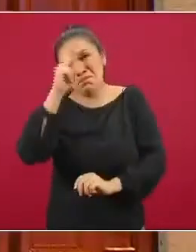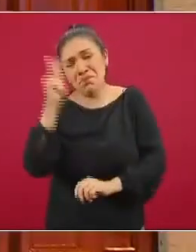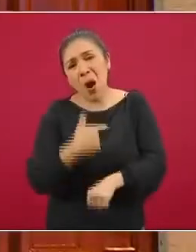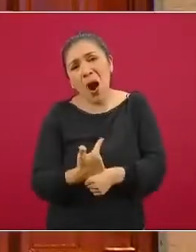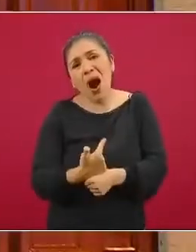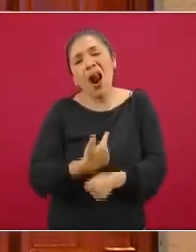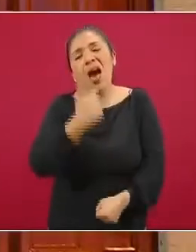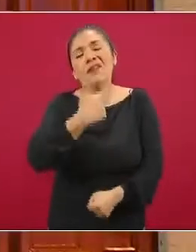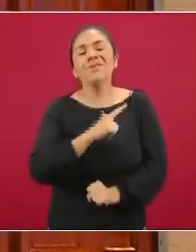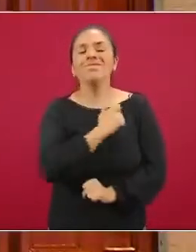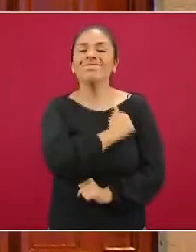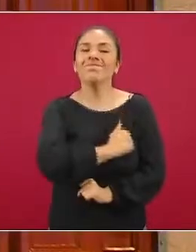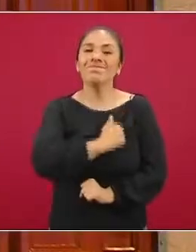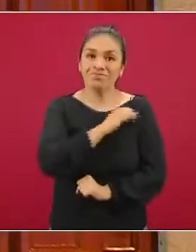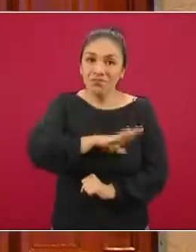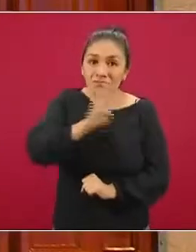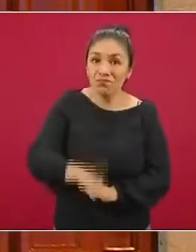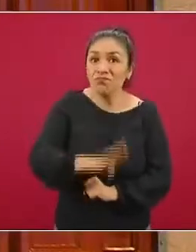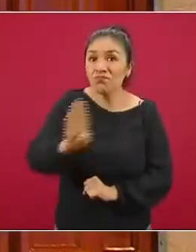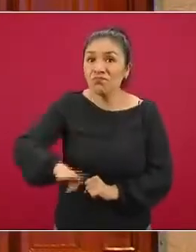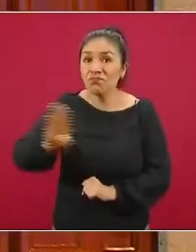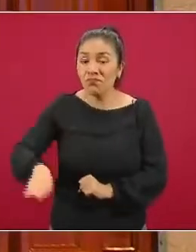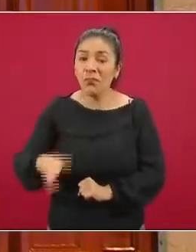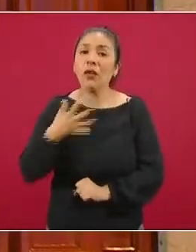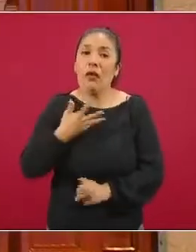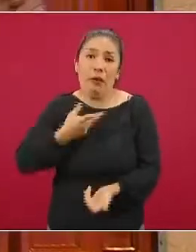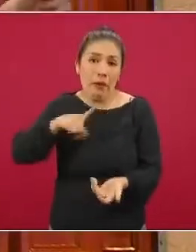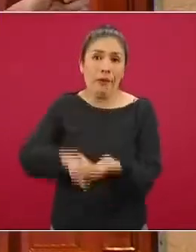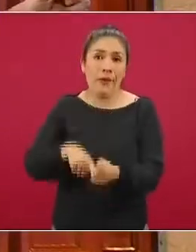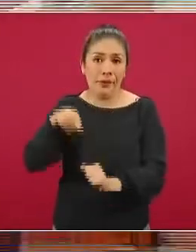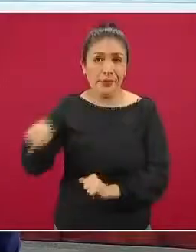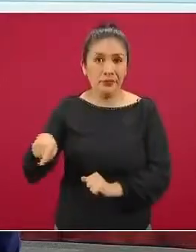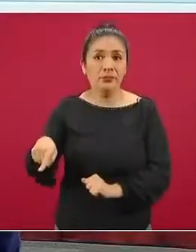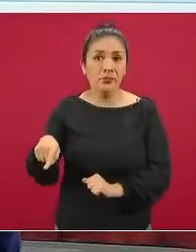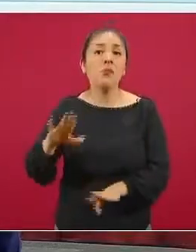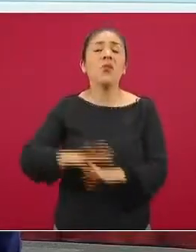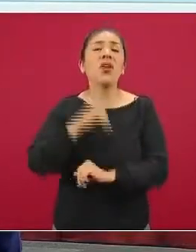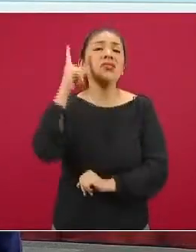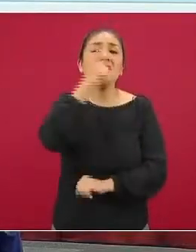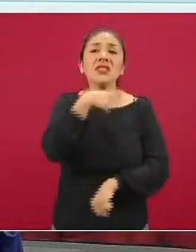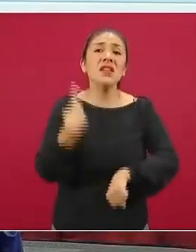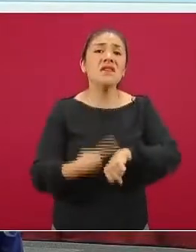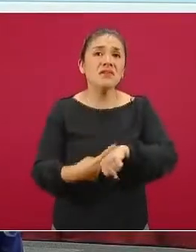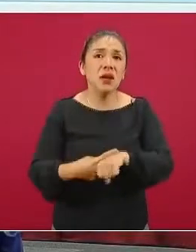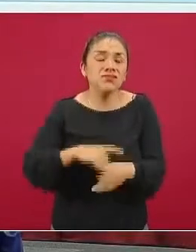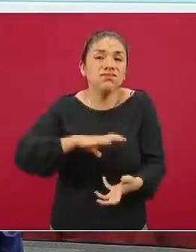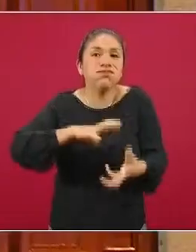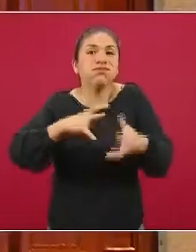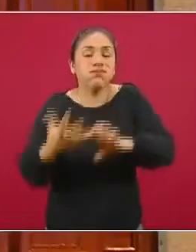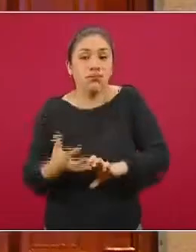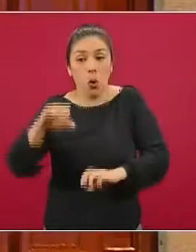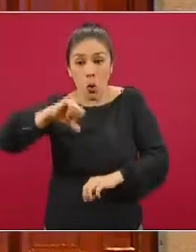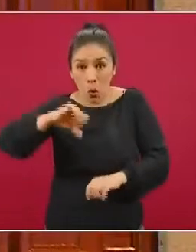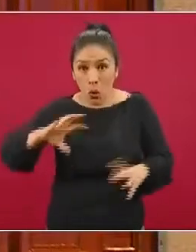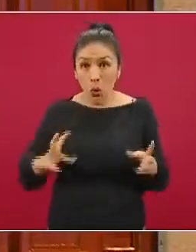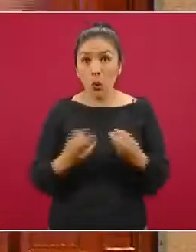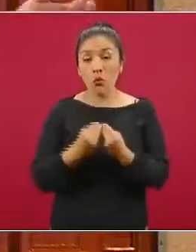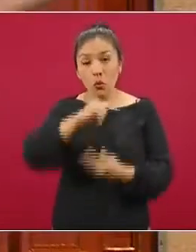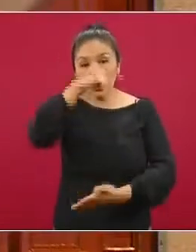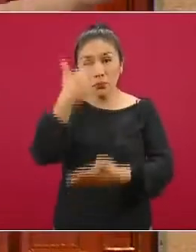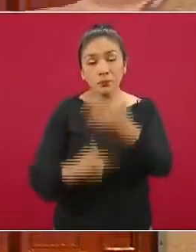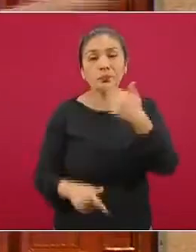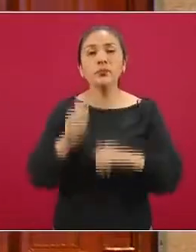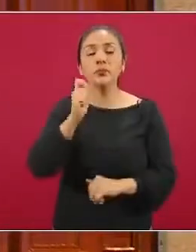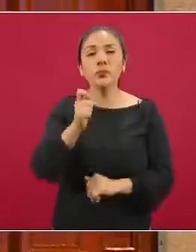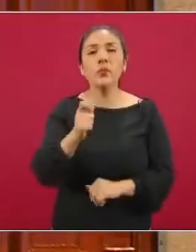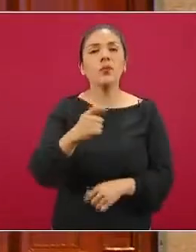lamentablemente llegaron a fallecer a consecuencia de estas complicaciones. Y para el día de hoy se actualiza esta cifra,